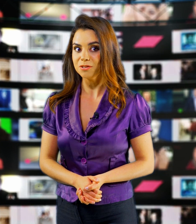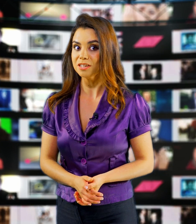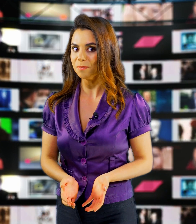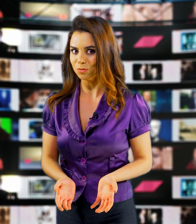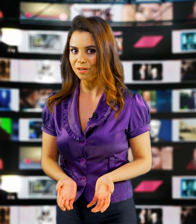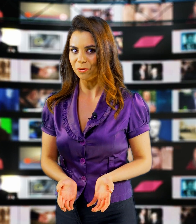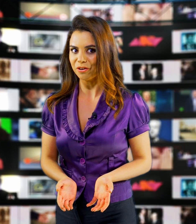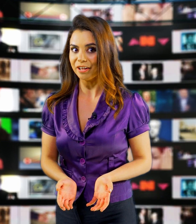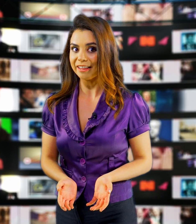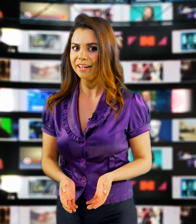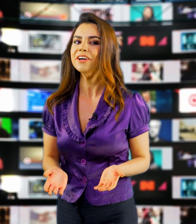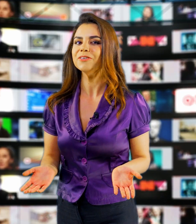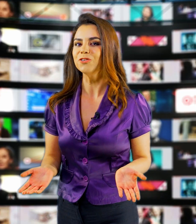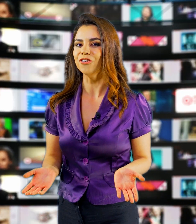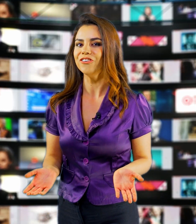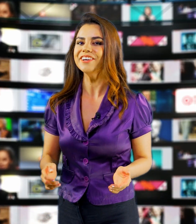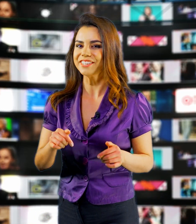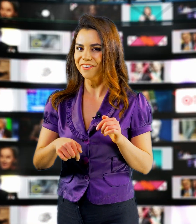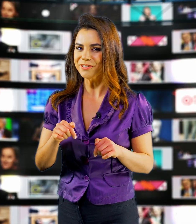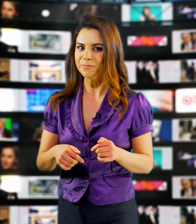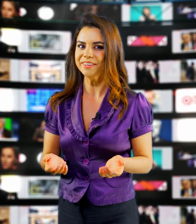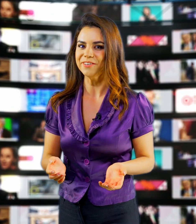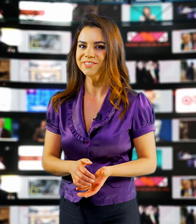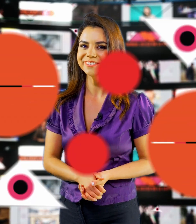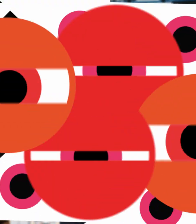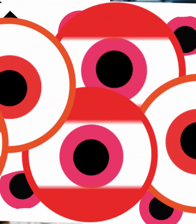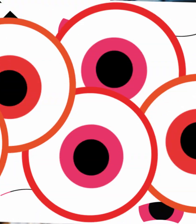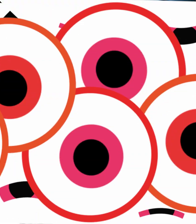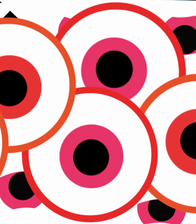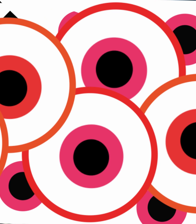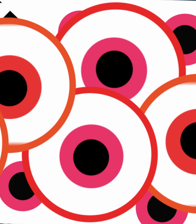aplazar la liberación de este presunto narcotraficante? ¿O no? Escríbanlo en los comentarios.